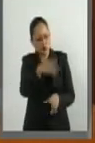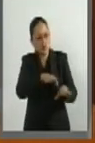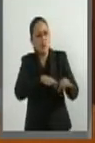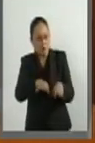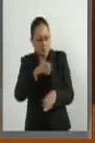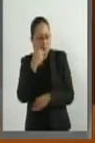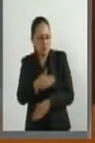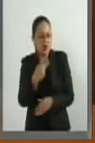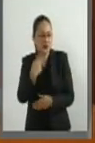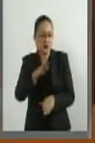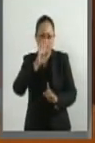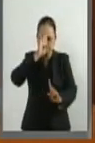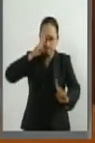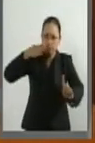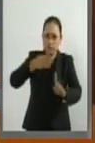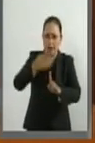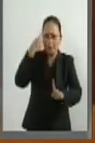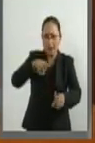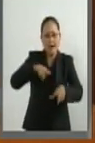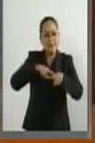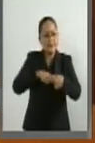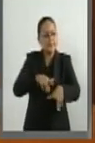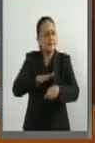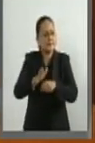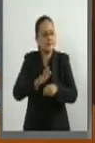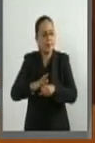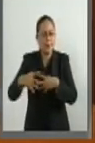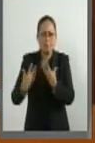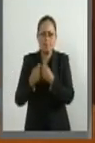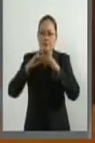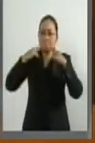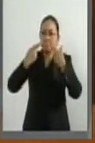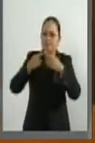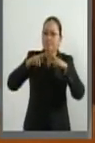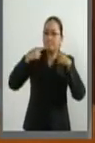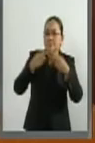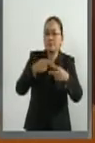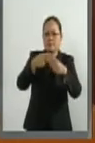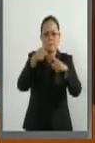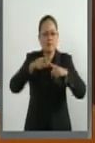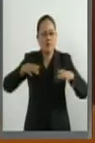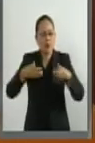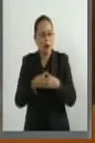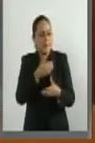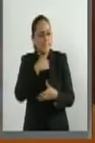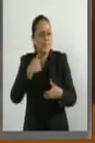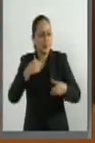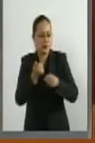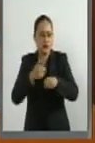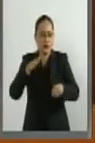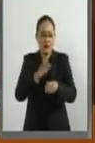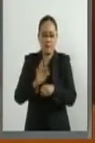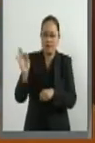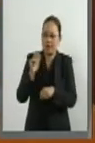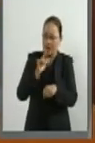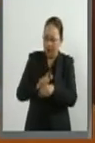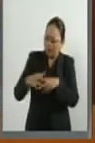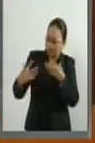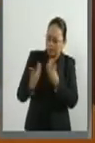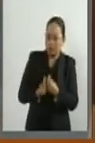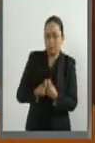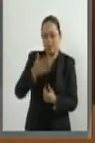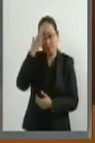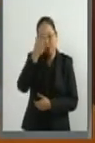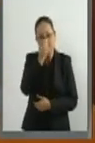reconocemos su empeño para sostener numerosos encuentros con miembros de la Administración Federal. Señor